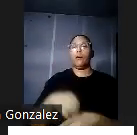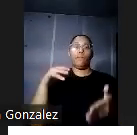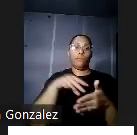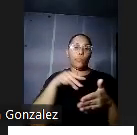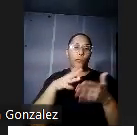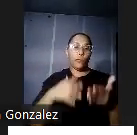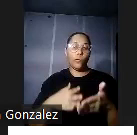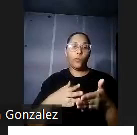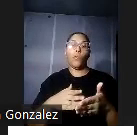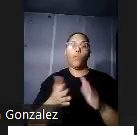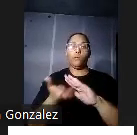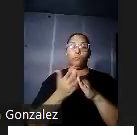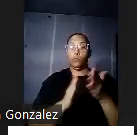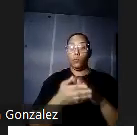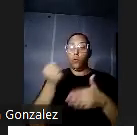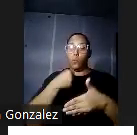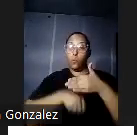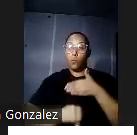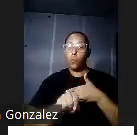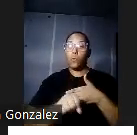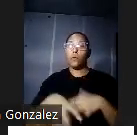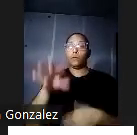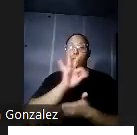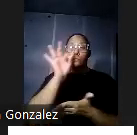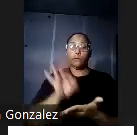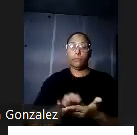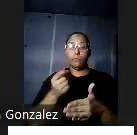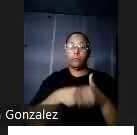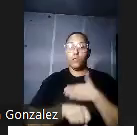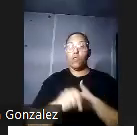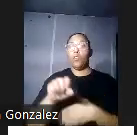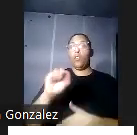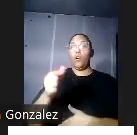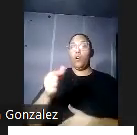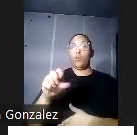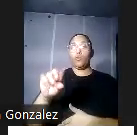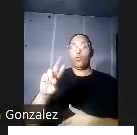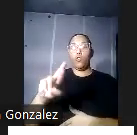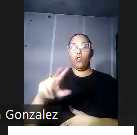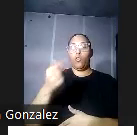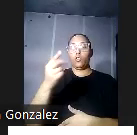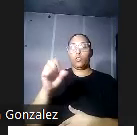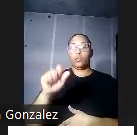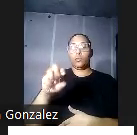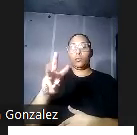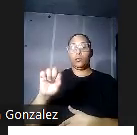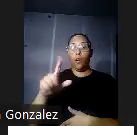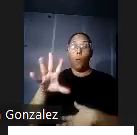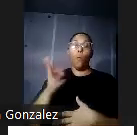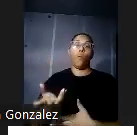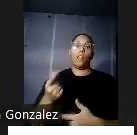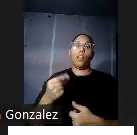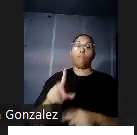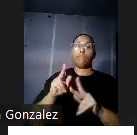graduándose como médico en la Universidad de Georgetown en 1896. Al año siguiente ingresó en el ejército de los Estados